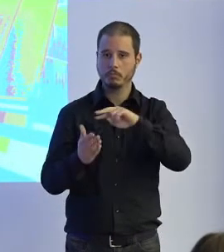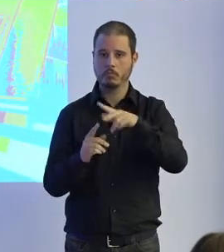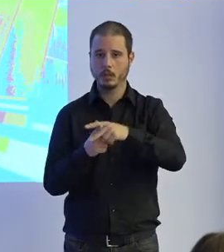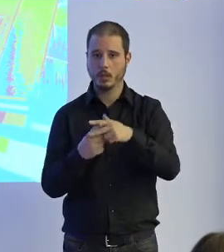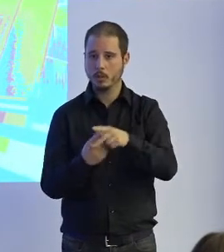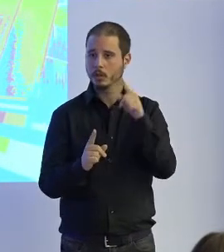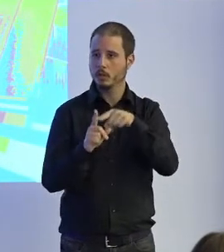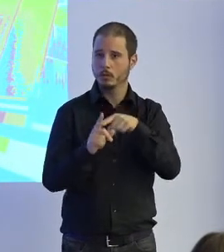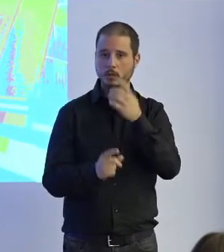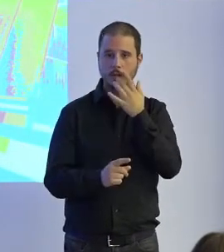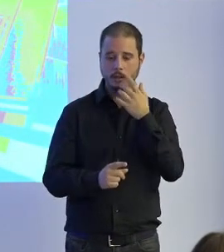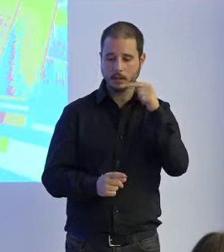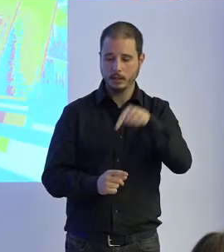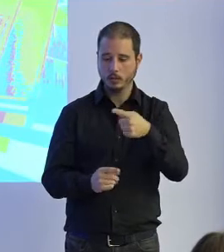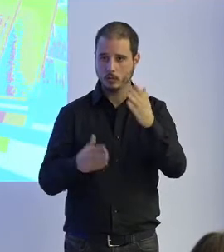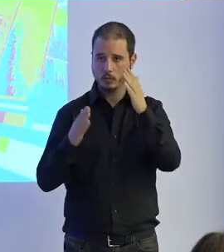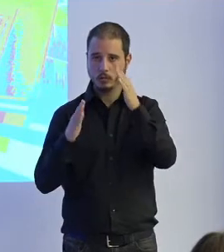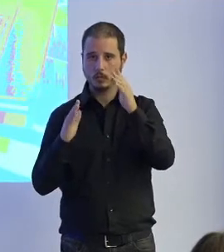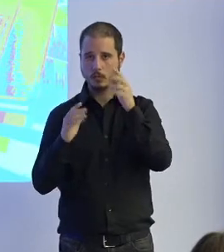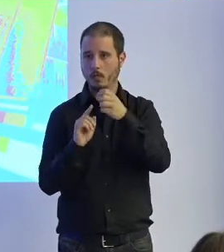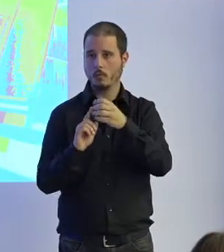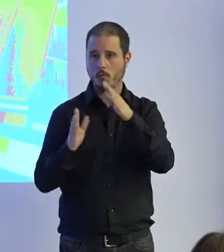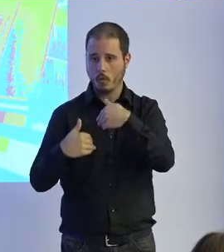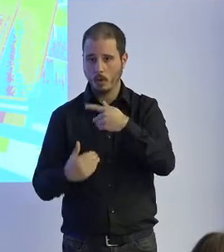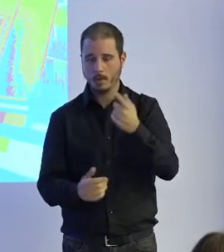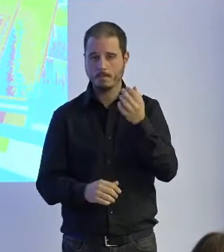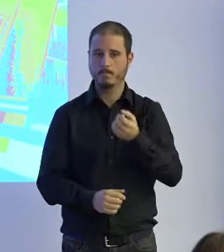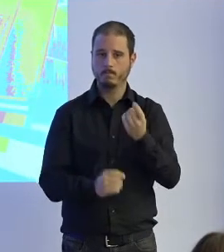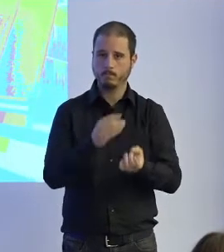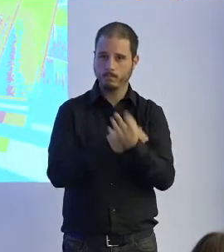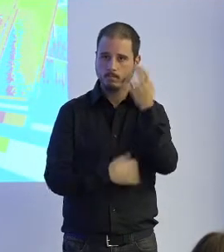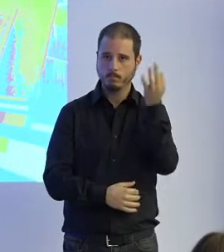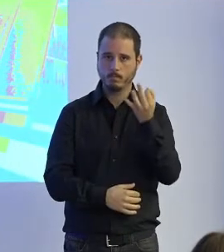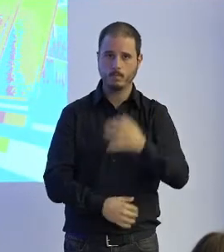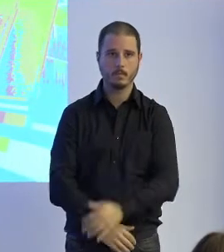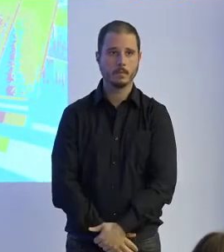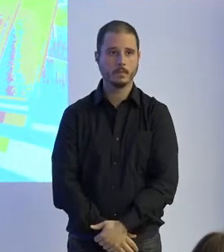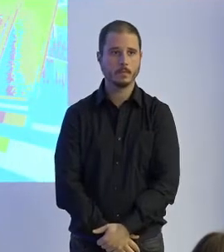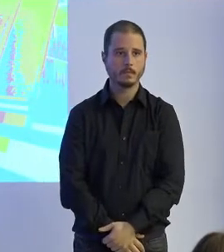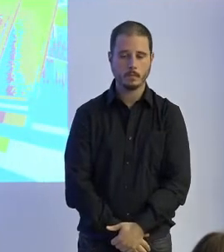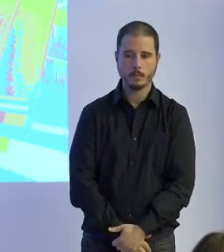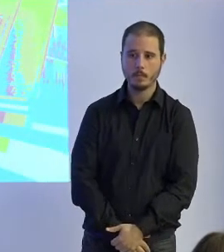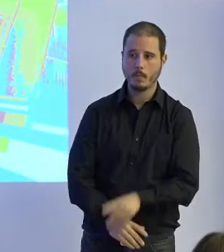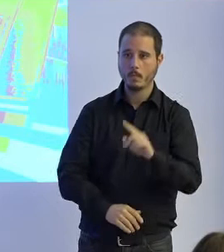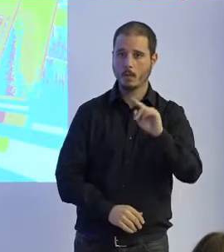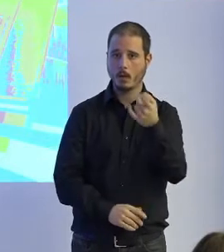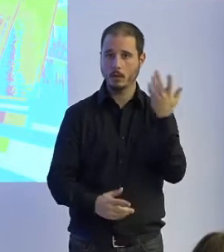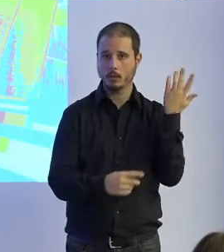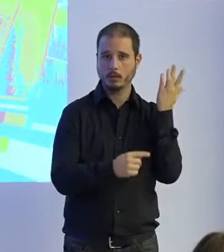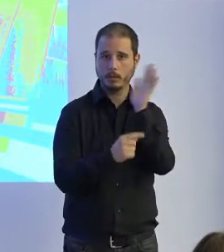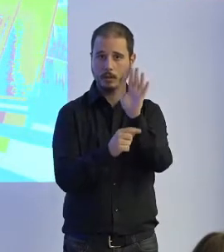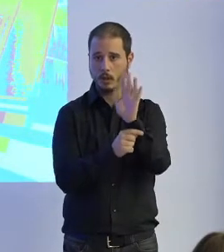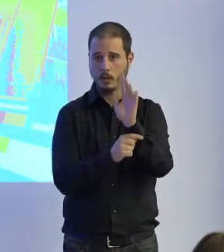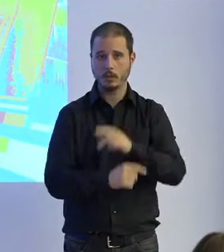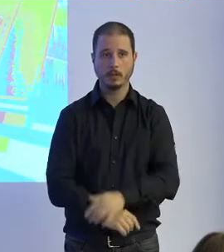porque si no fuera habría que crearla bueno luego de esto presentar un poco la presentación